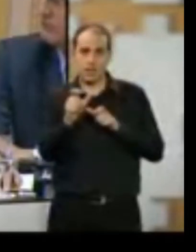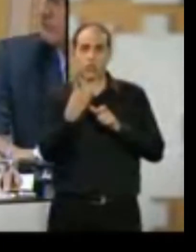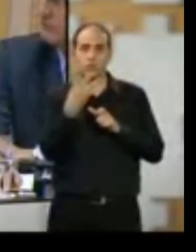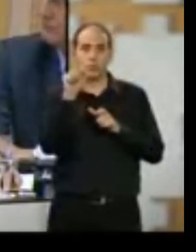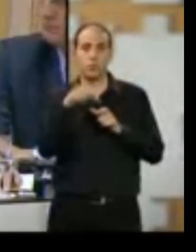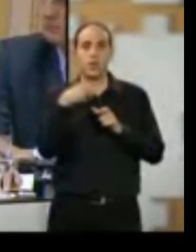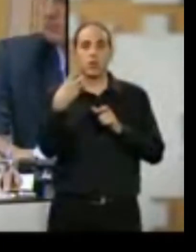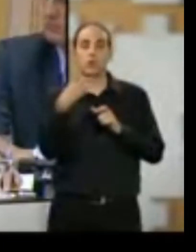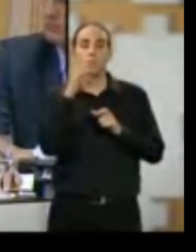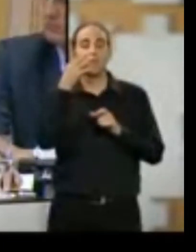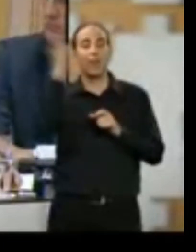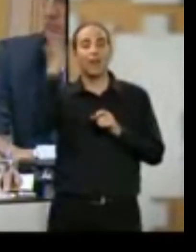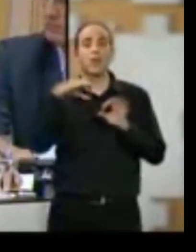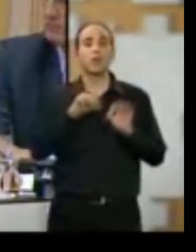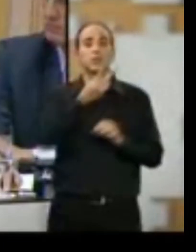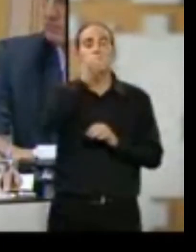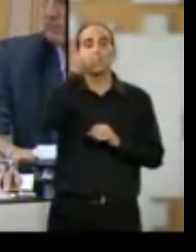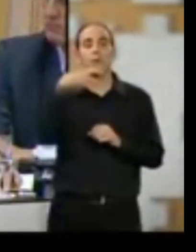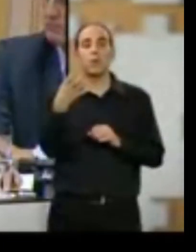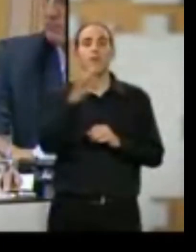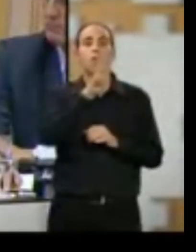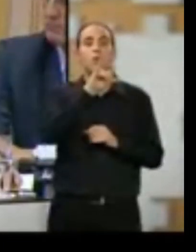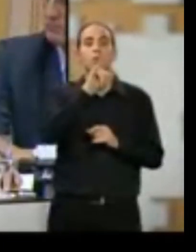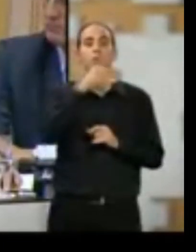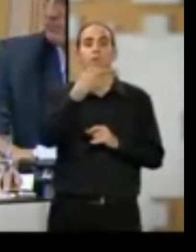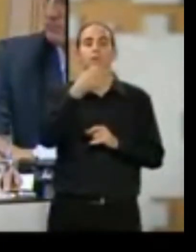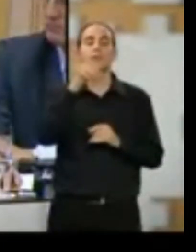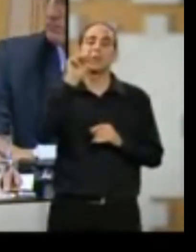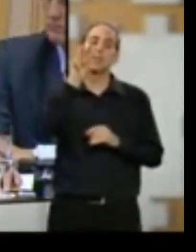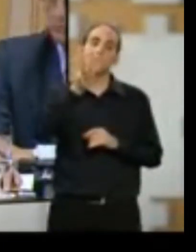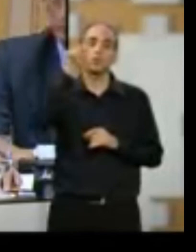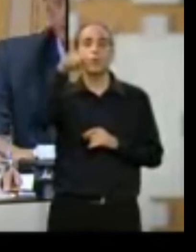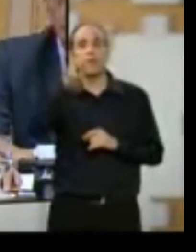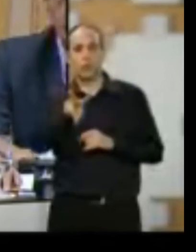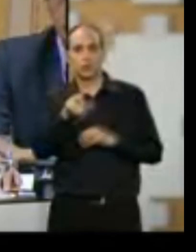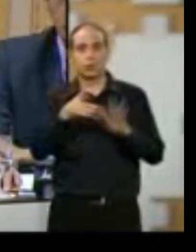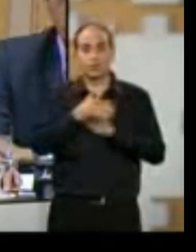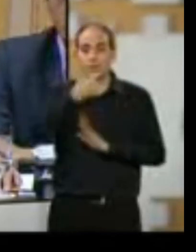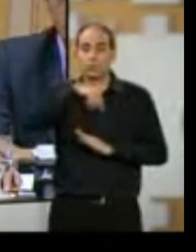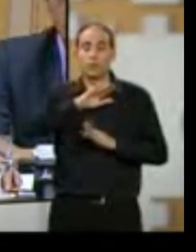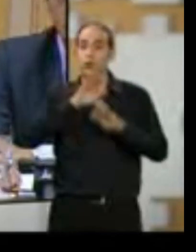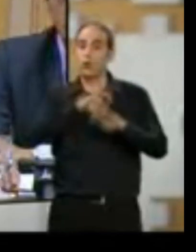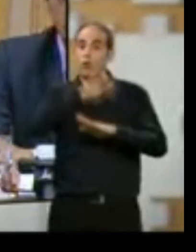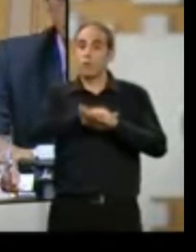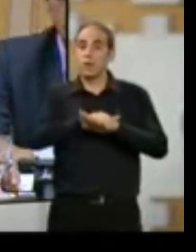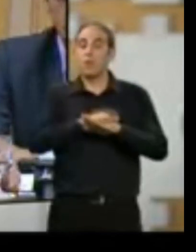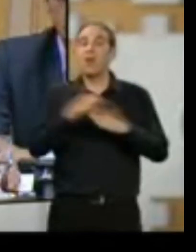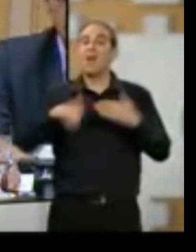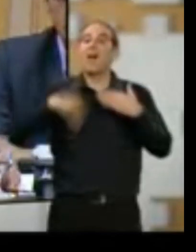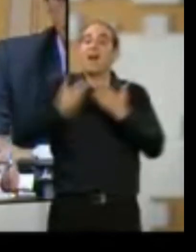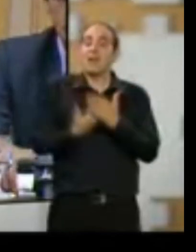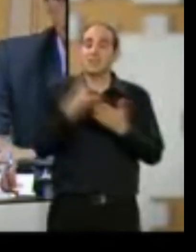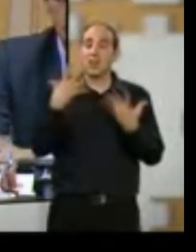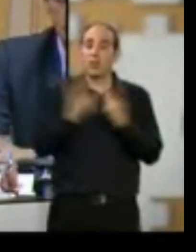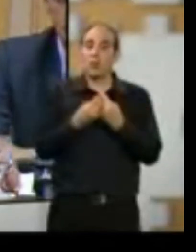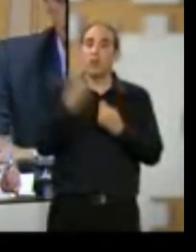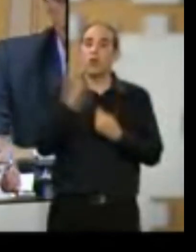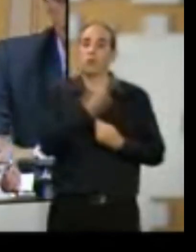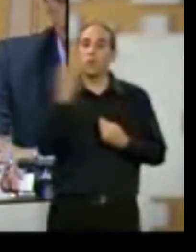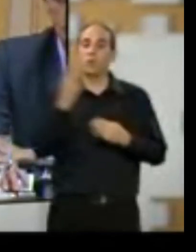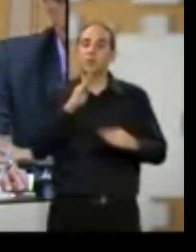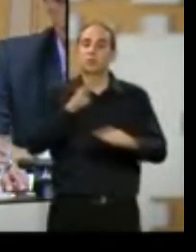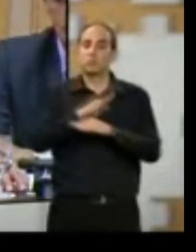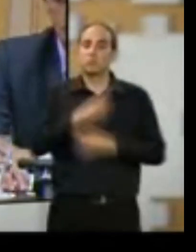mientras que Aragón tiene una población del 2,9% o un PIB del 3,2%. Por lo tanto, pensamos que estamos cumpliendo incluso con ese compromiso de garantizar las